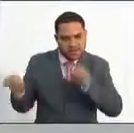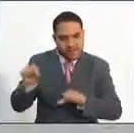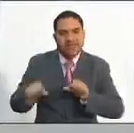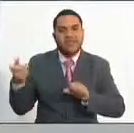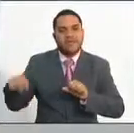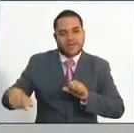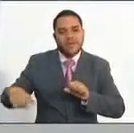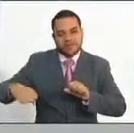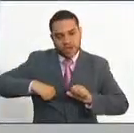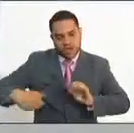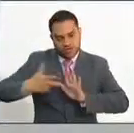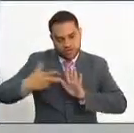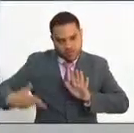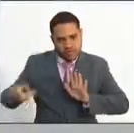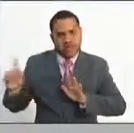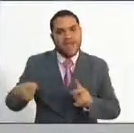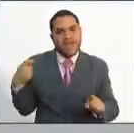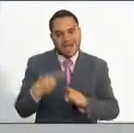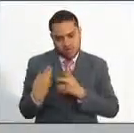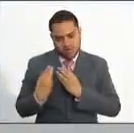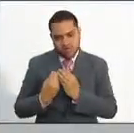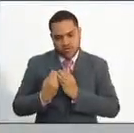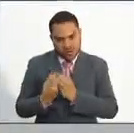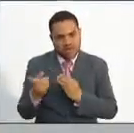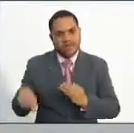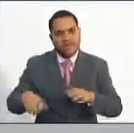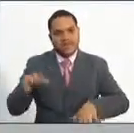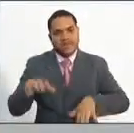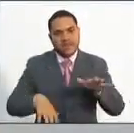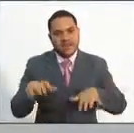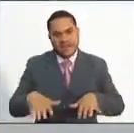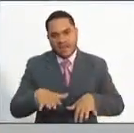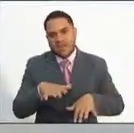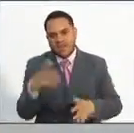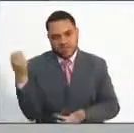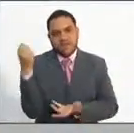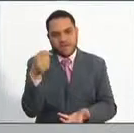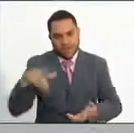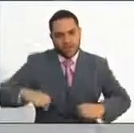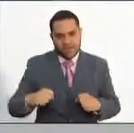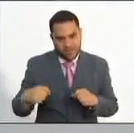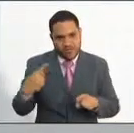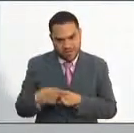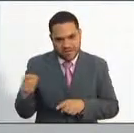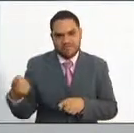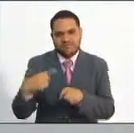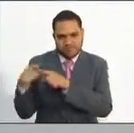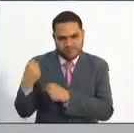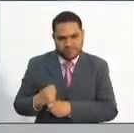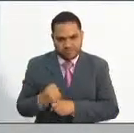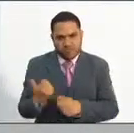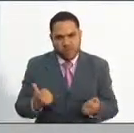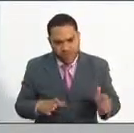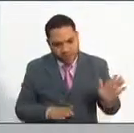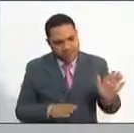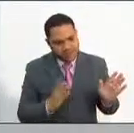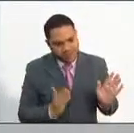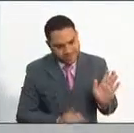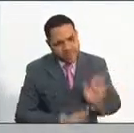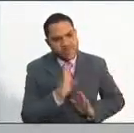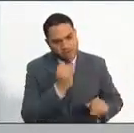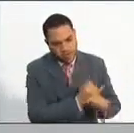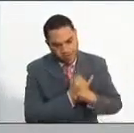concejal y secretario de Hacienda de Bogotá. Se ha desempeñado como asesor y consultor en temas de desarrollo institucional, reestructuración de entidades públicas,